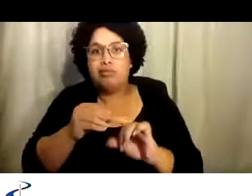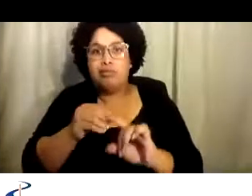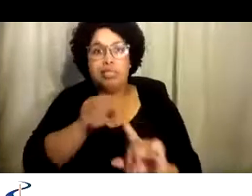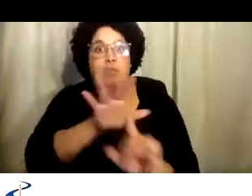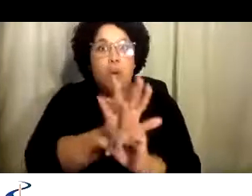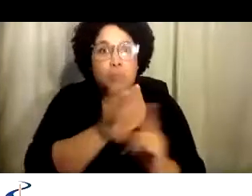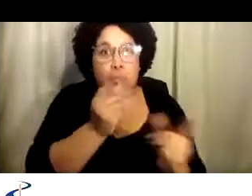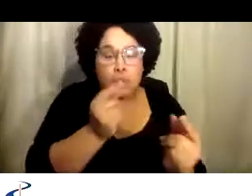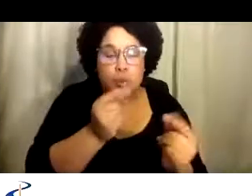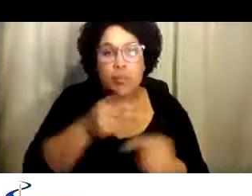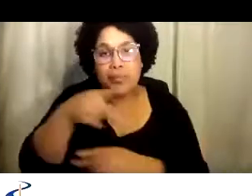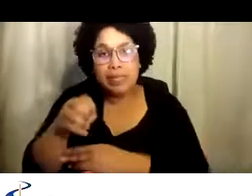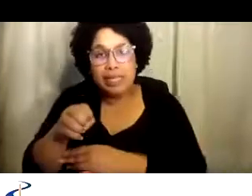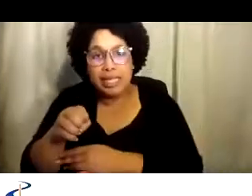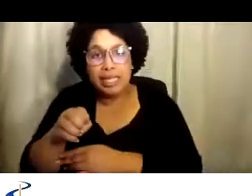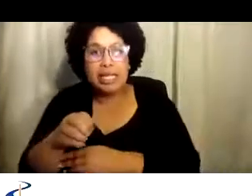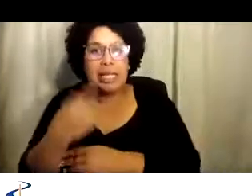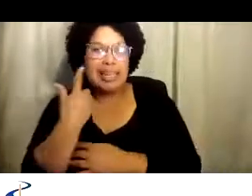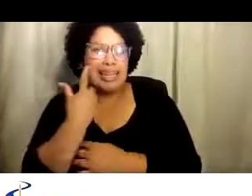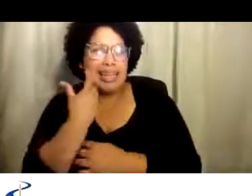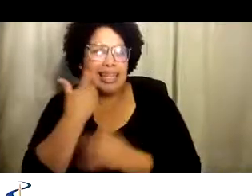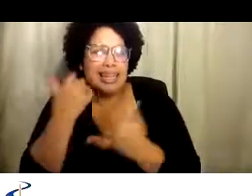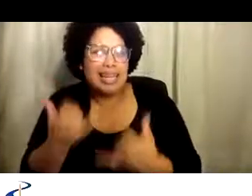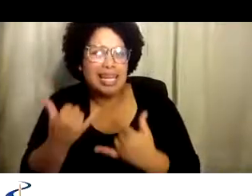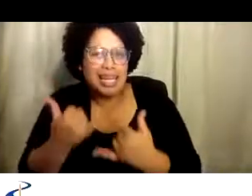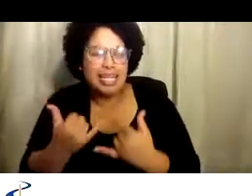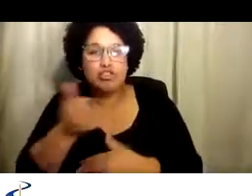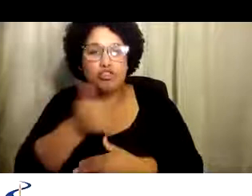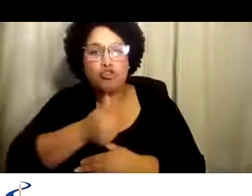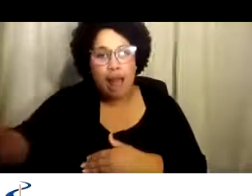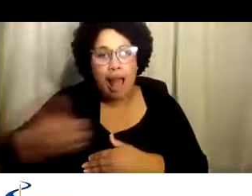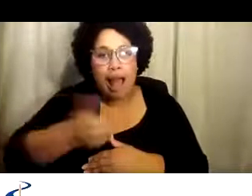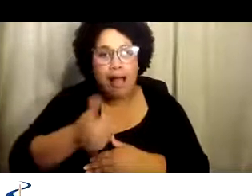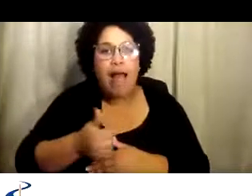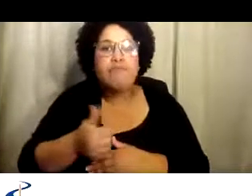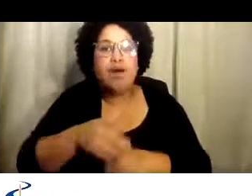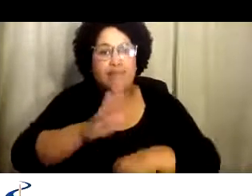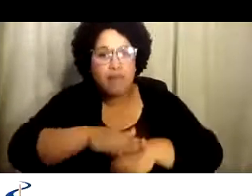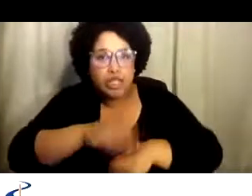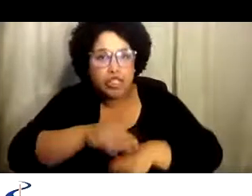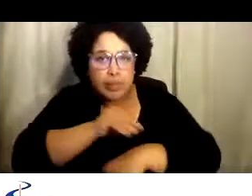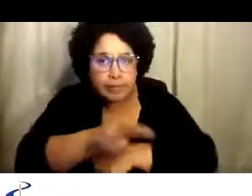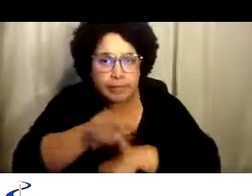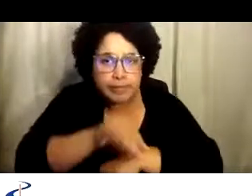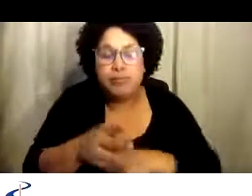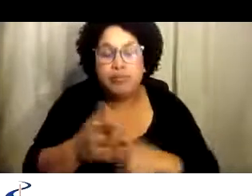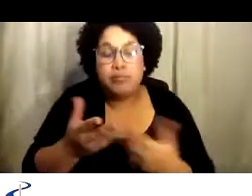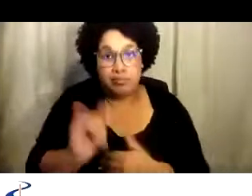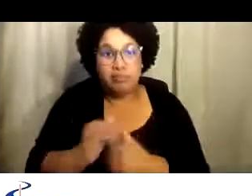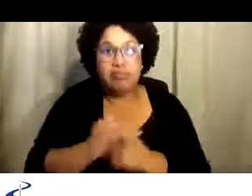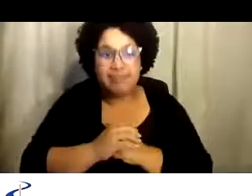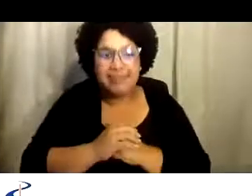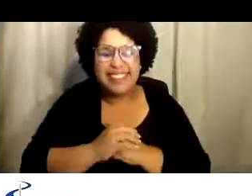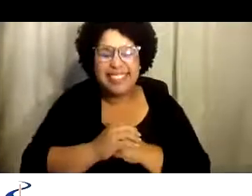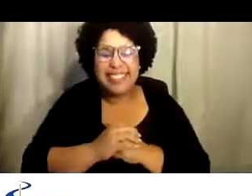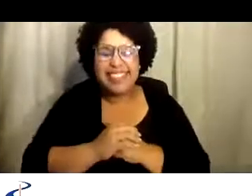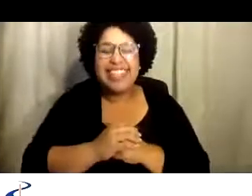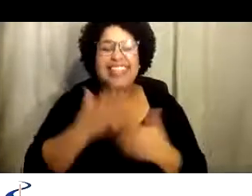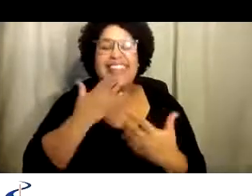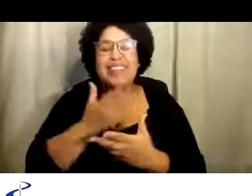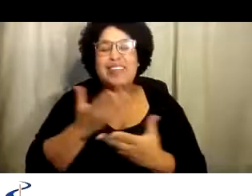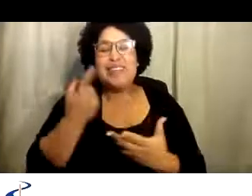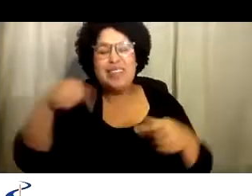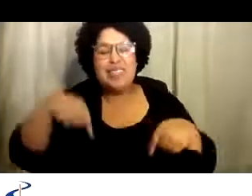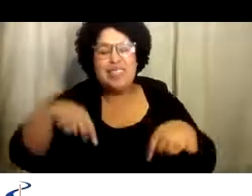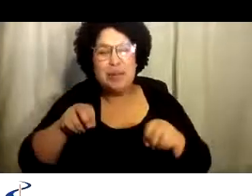operaciones seguras incluye lo que es guía, asesoramiento para viajes y también procedimientos o protocolos